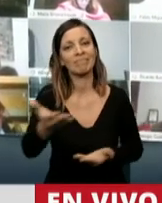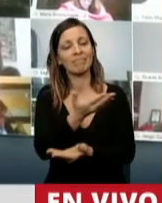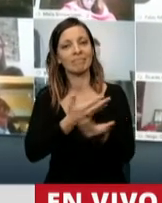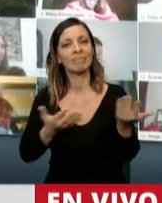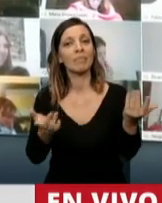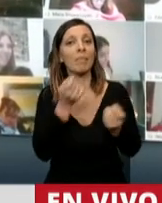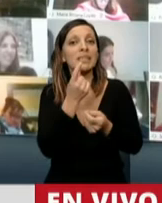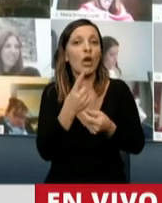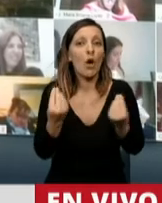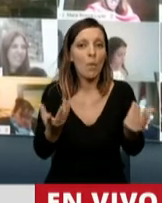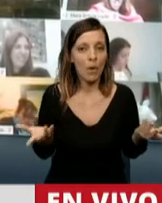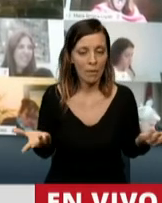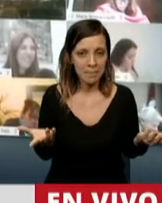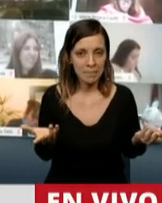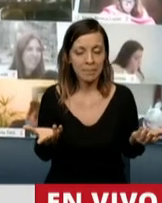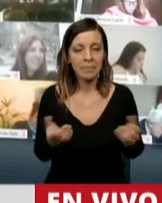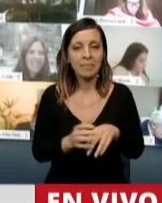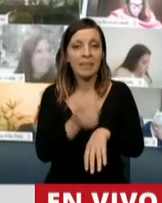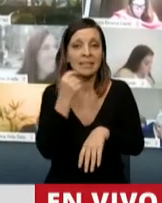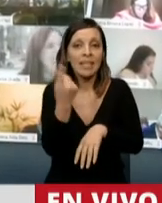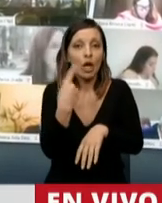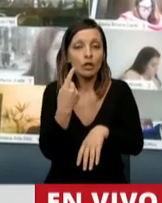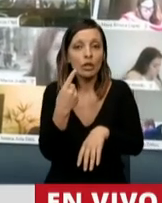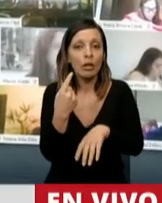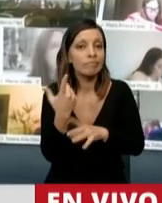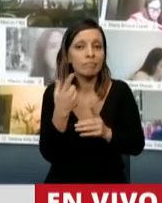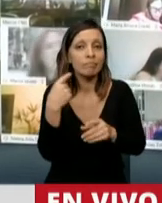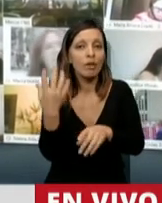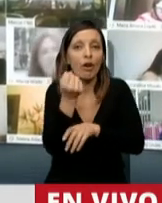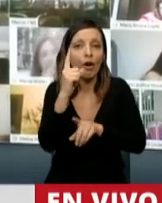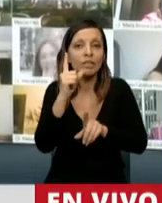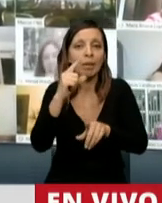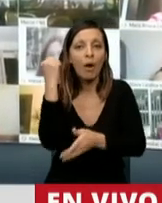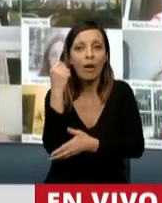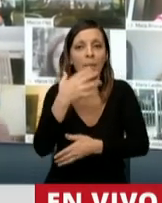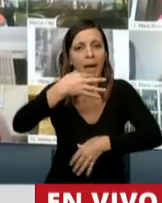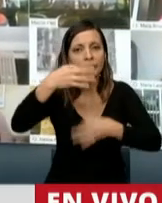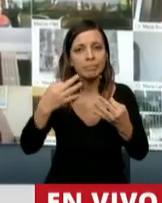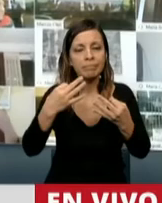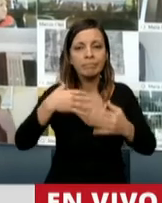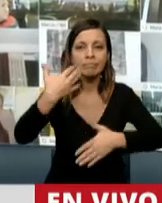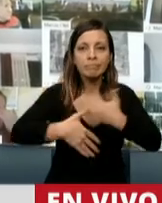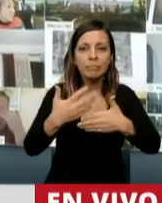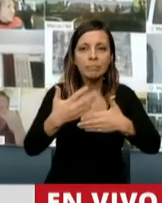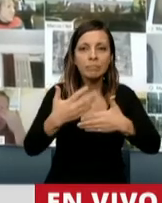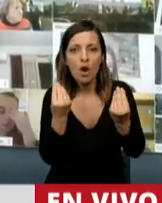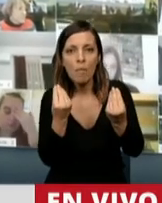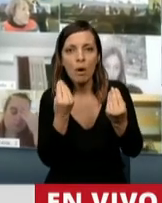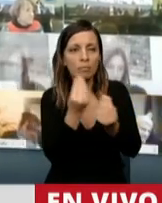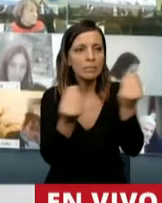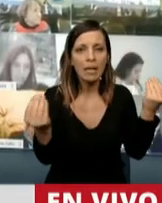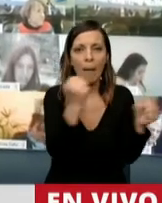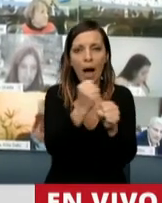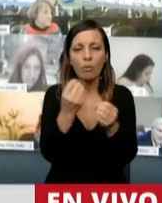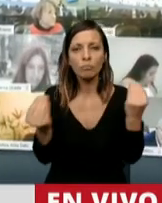Si no, ¿cómo vamos a hacer? Si nosotros no logramos que la economía real siga funcionando, ¿cómo vamos a hacer para sostener el empleo? ¿Cómo